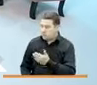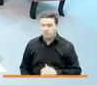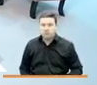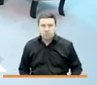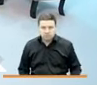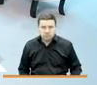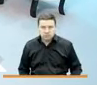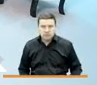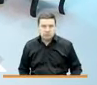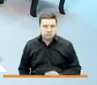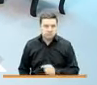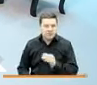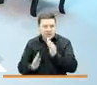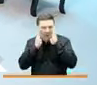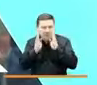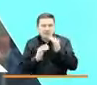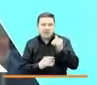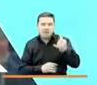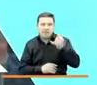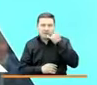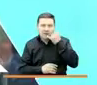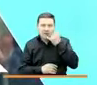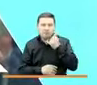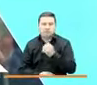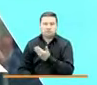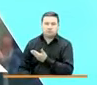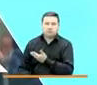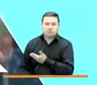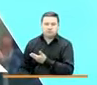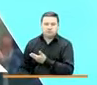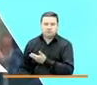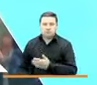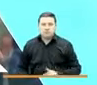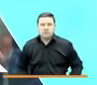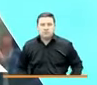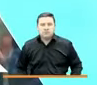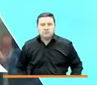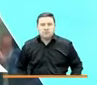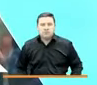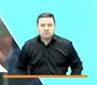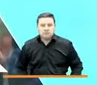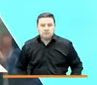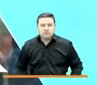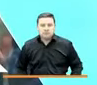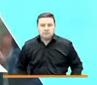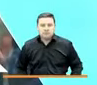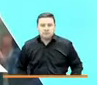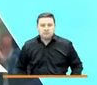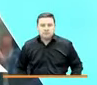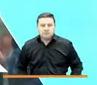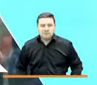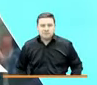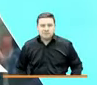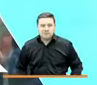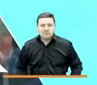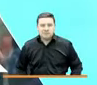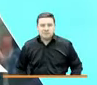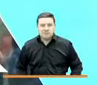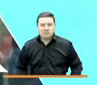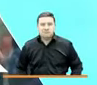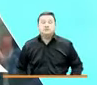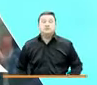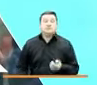el Centro de Atención Telefónica 514-9626 y 595-4410